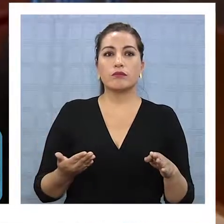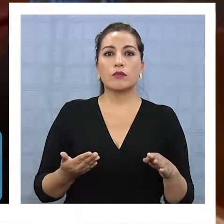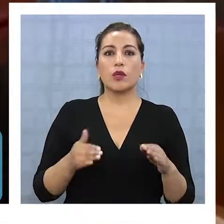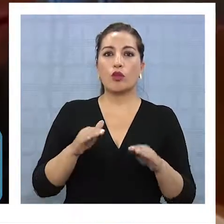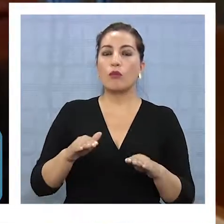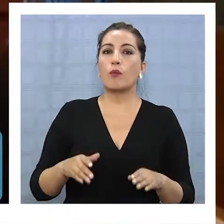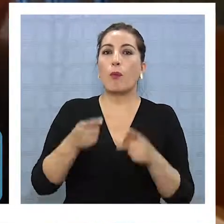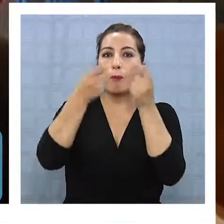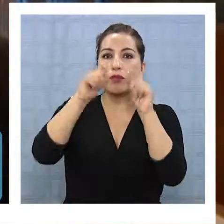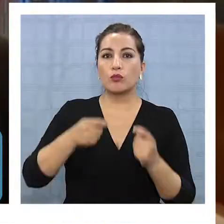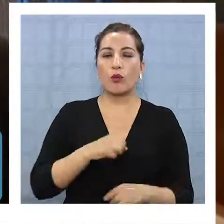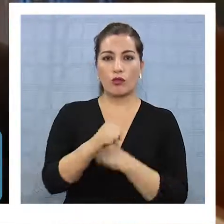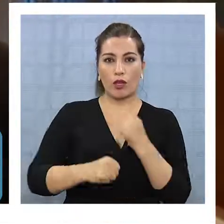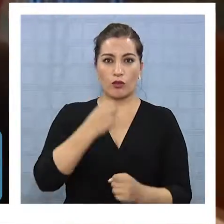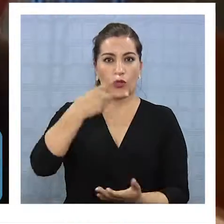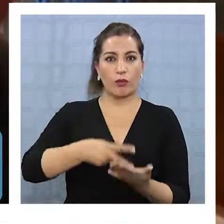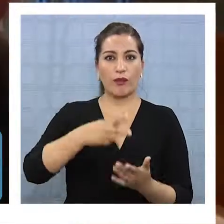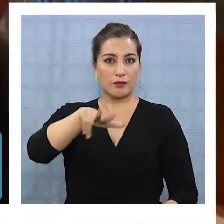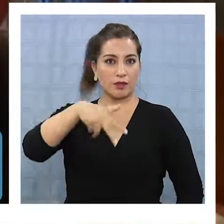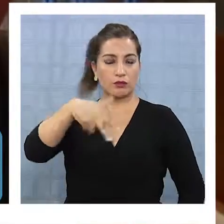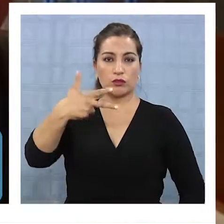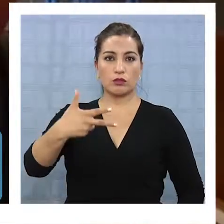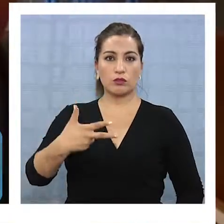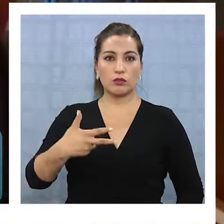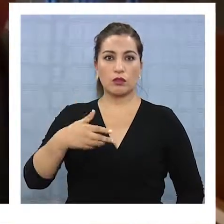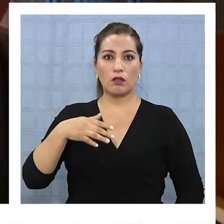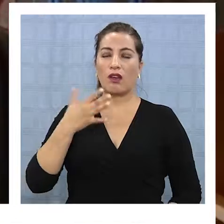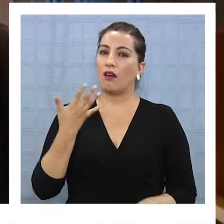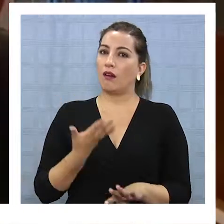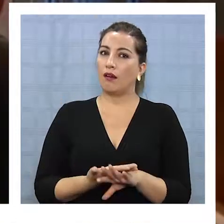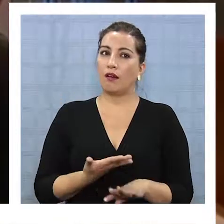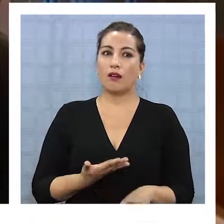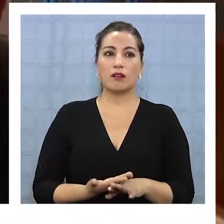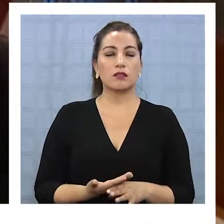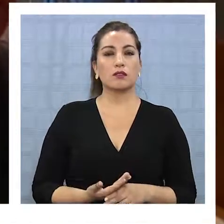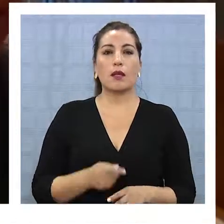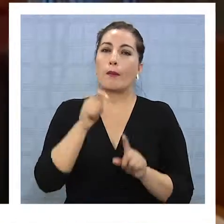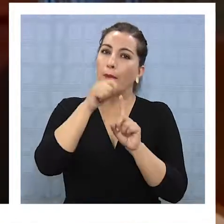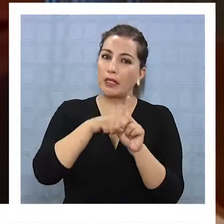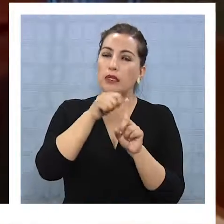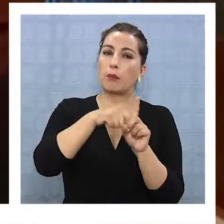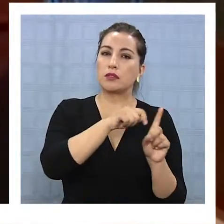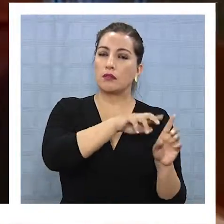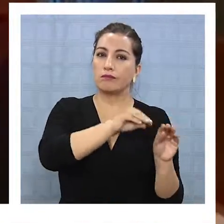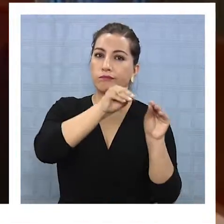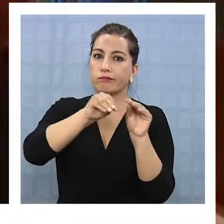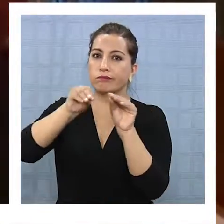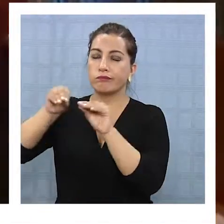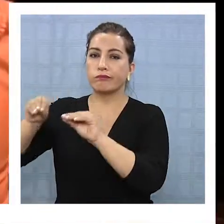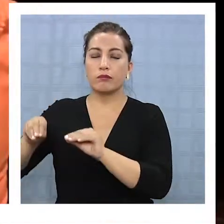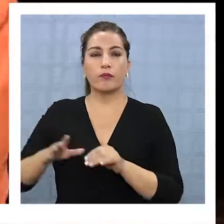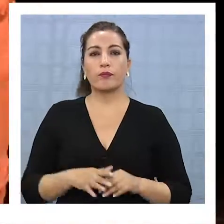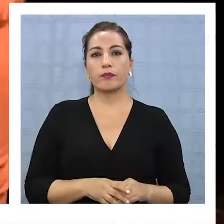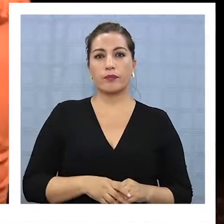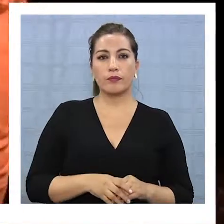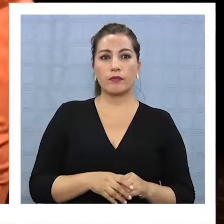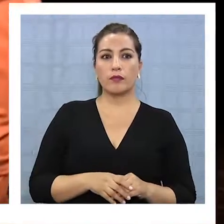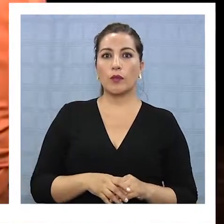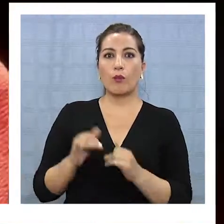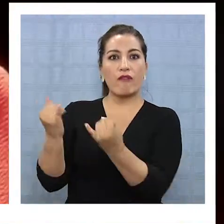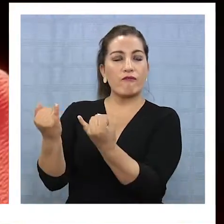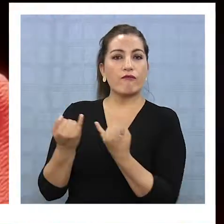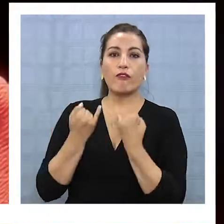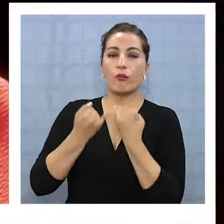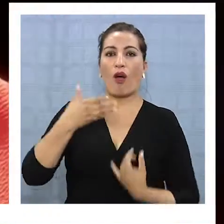2018. Bueno, han transcurrido varios meses y no se nos ha